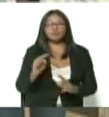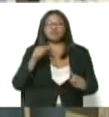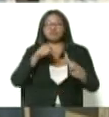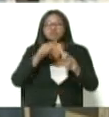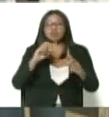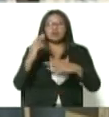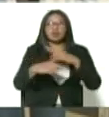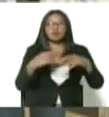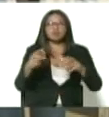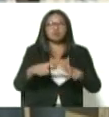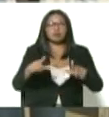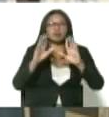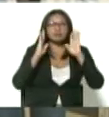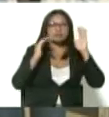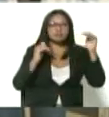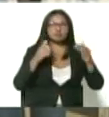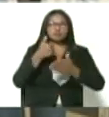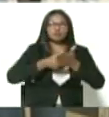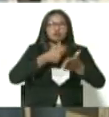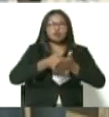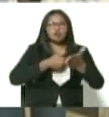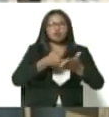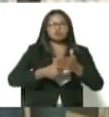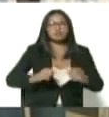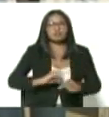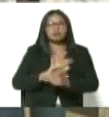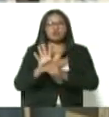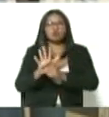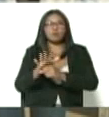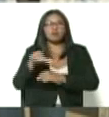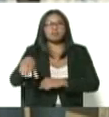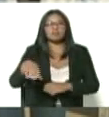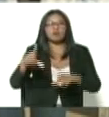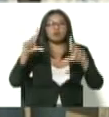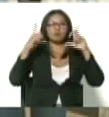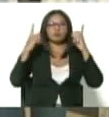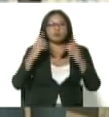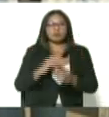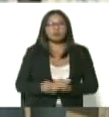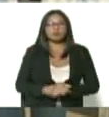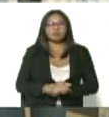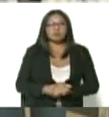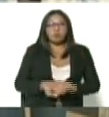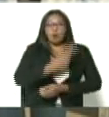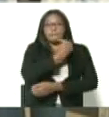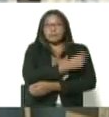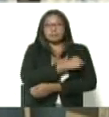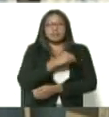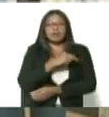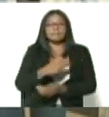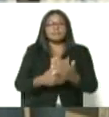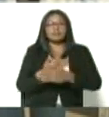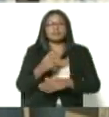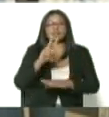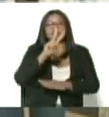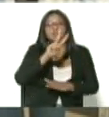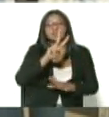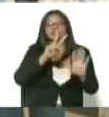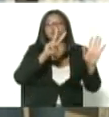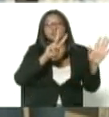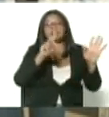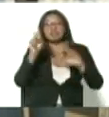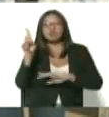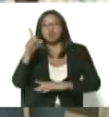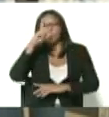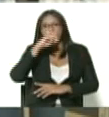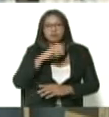los principales centros de atención de la lucha contra el covid-19 del estado la guayra un hospital que tiene más de 71 años sus puertas abiertas al pueblo